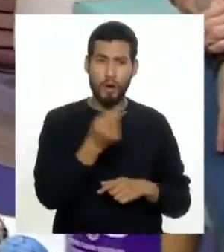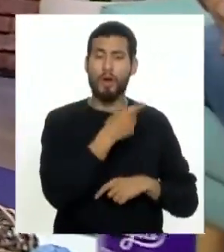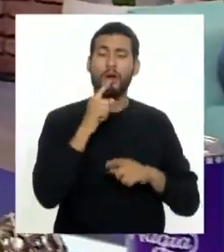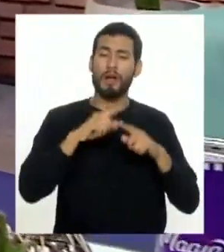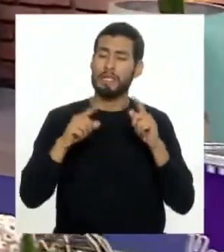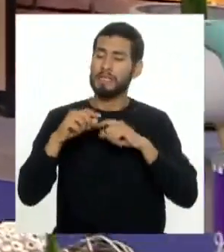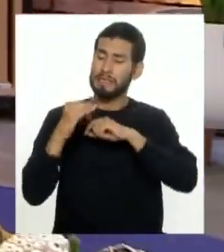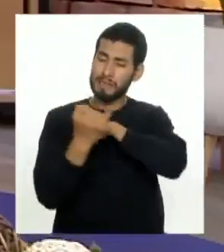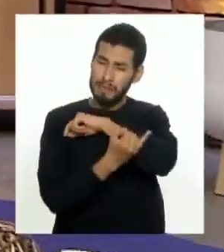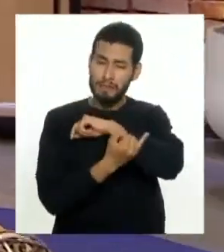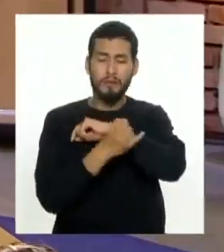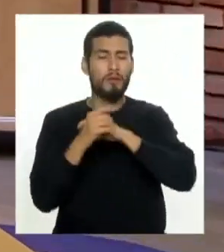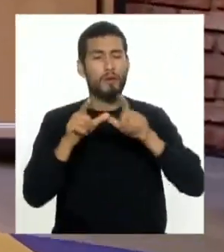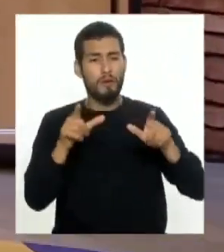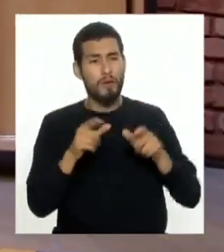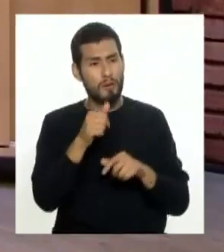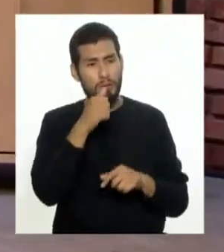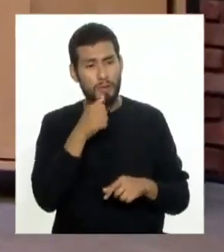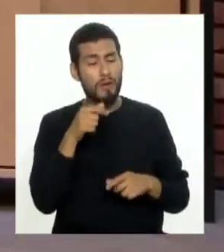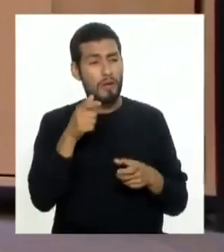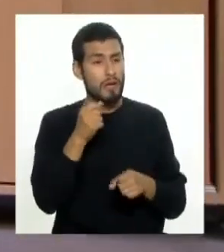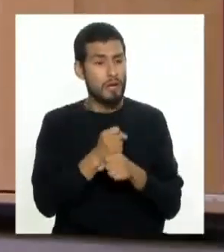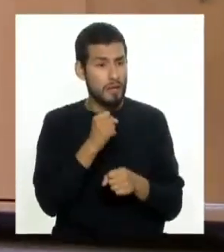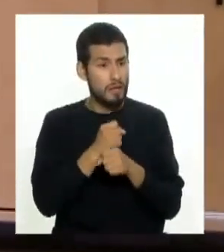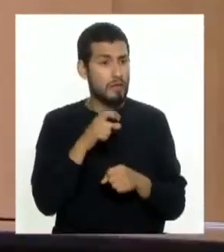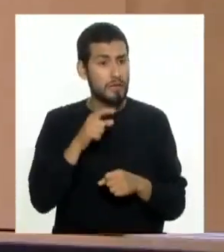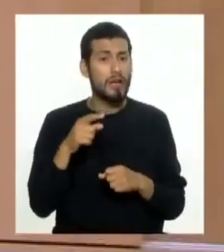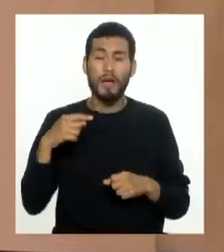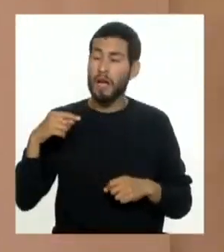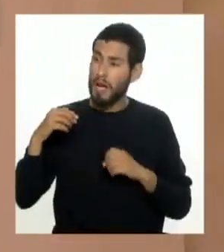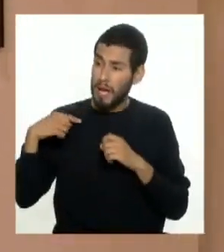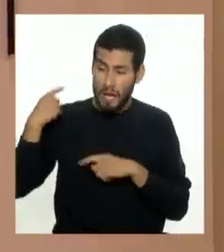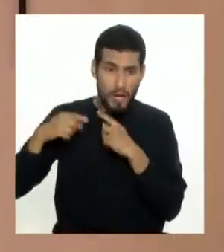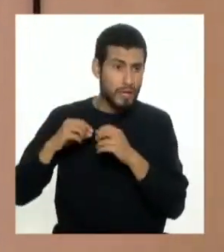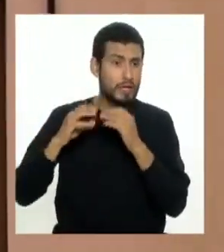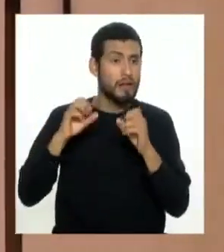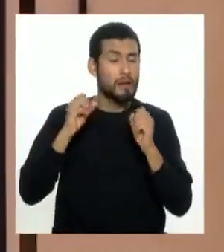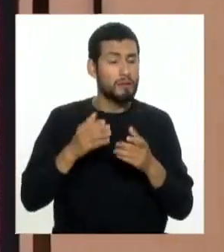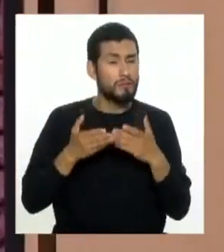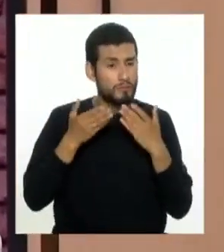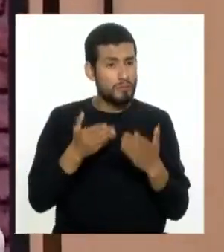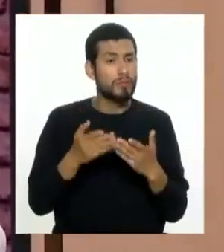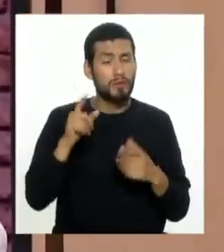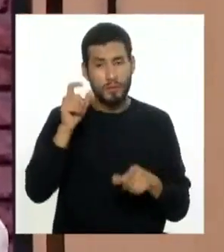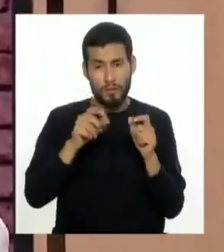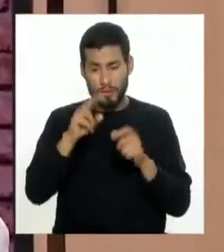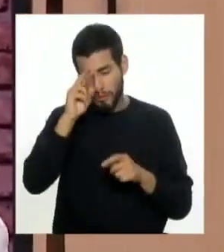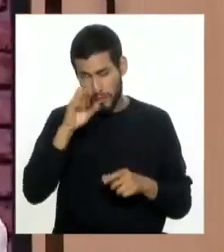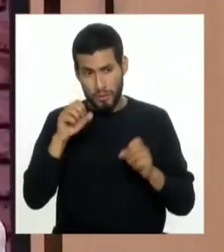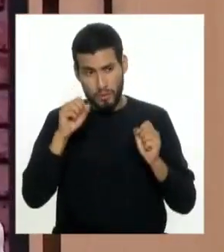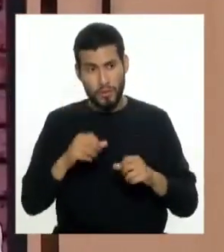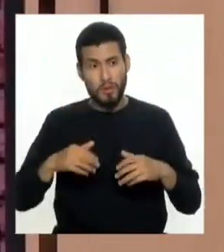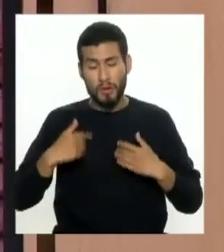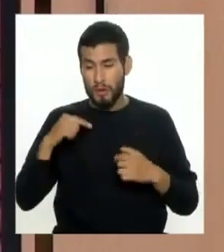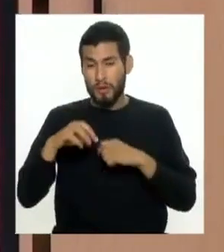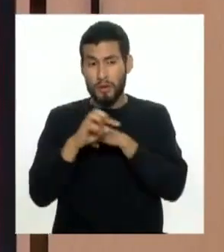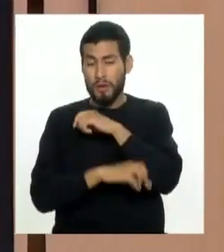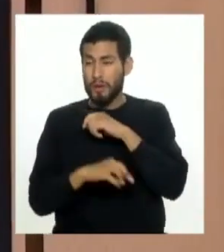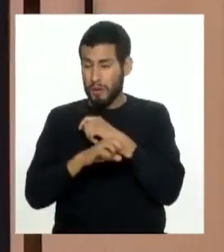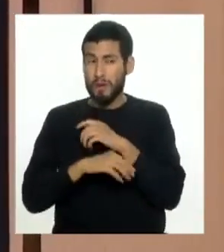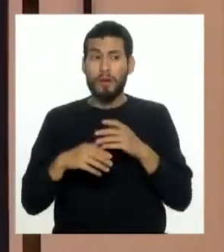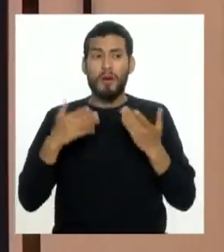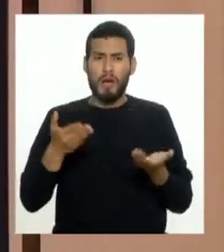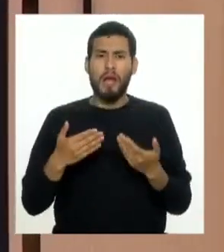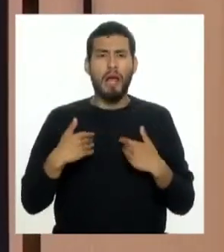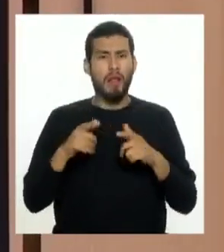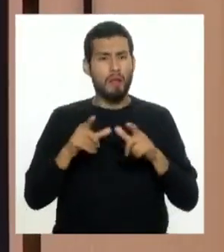instituciones públicas y privadas que trabajan en el día a día para favorecer a los peruanos, para crecer como país, tengan